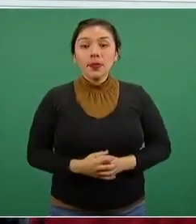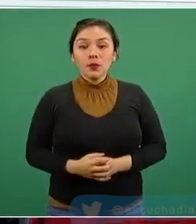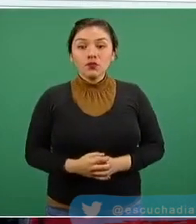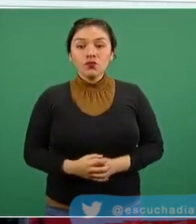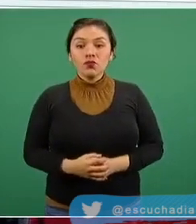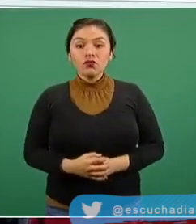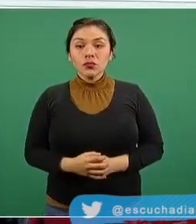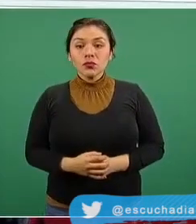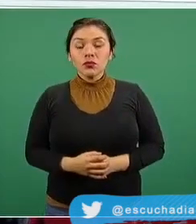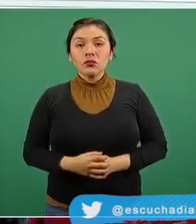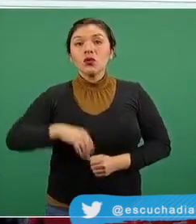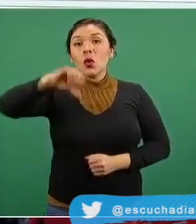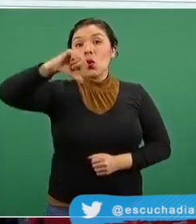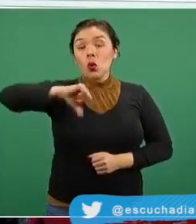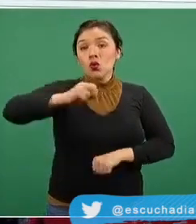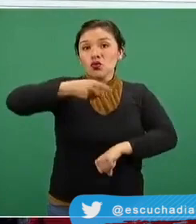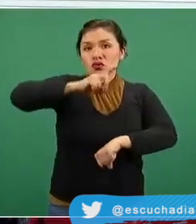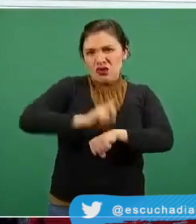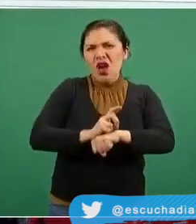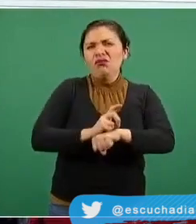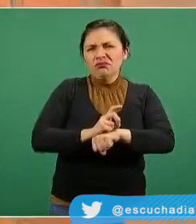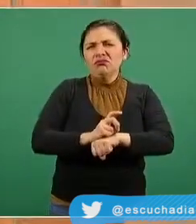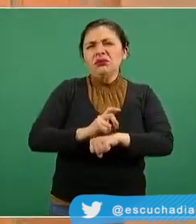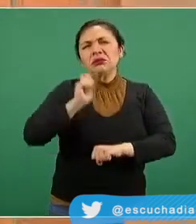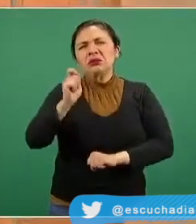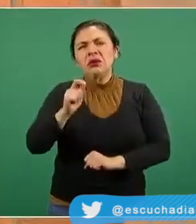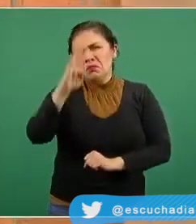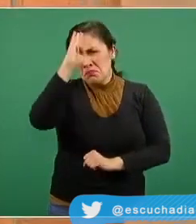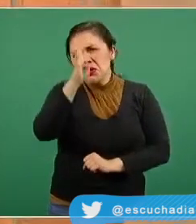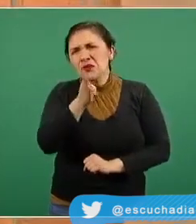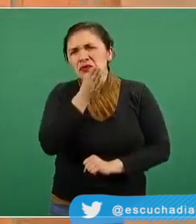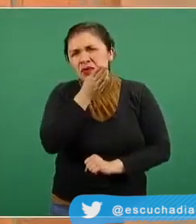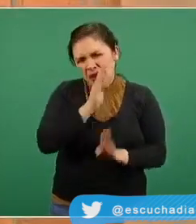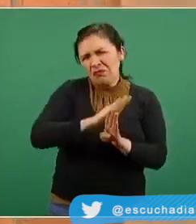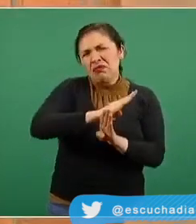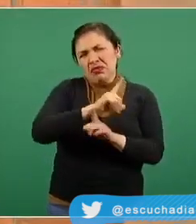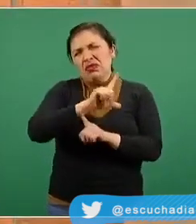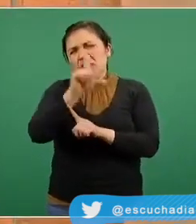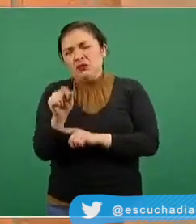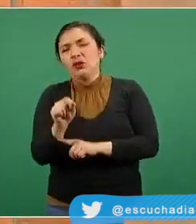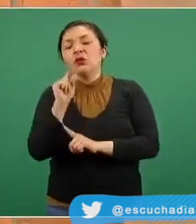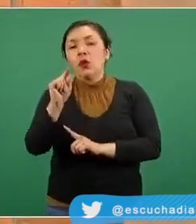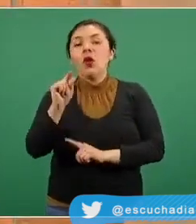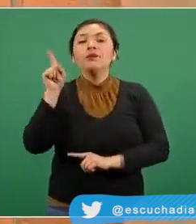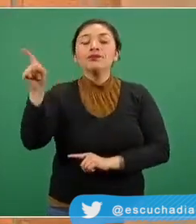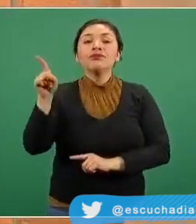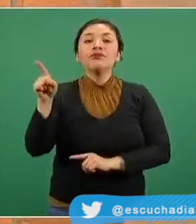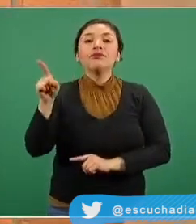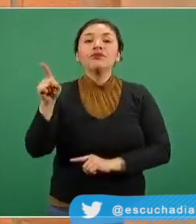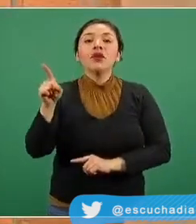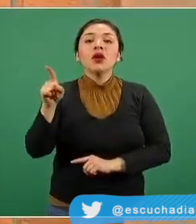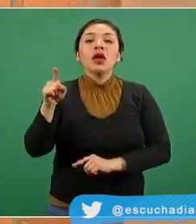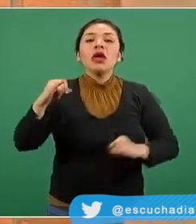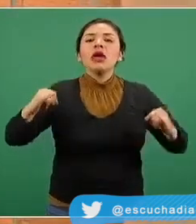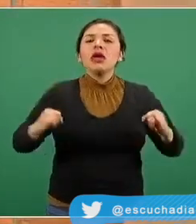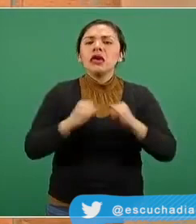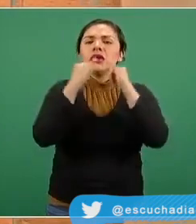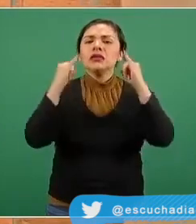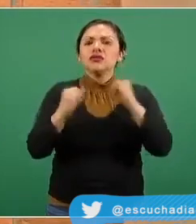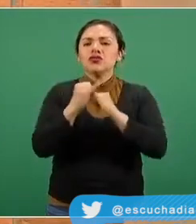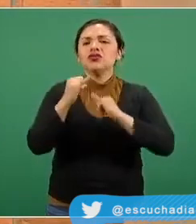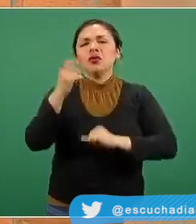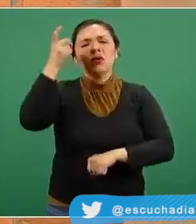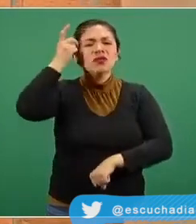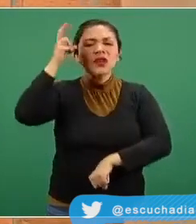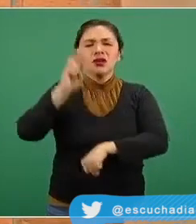El día de hoy, más o menos después del mediodía, el Instituto de Diagnóstico y Referencia Epidemiológico de la Dirección